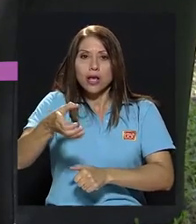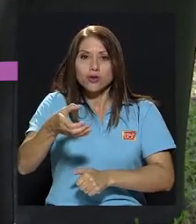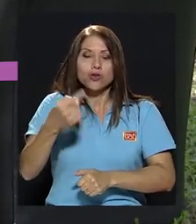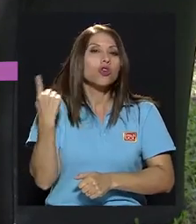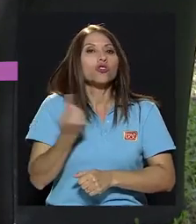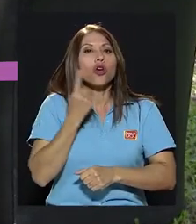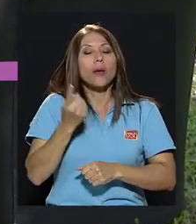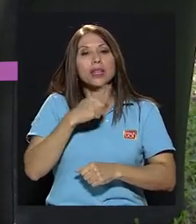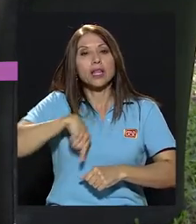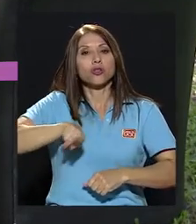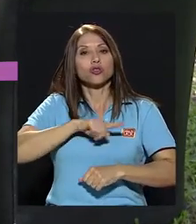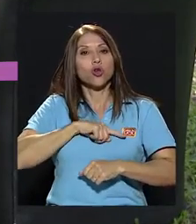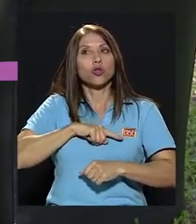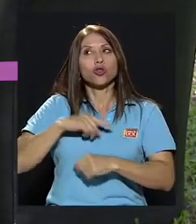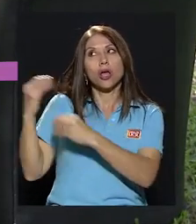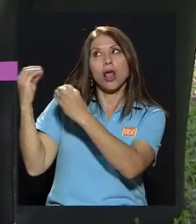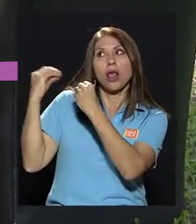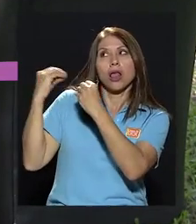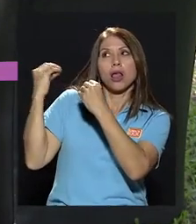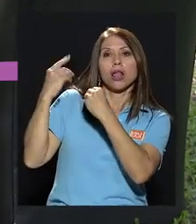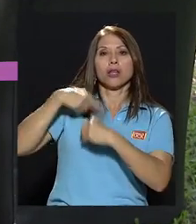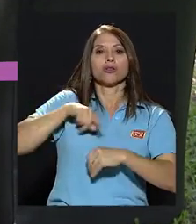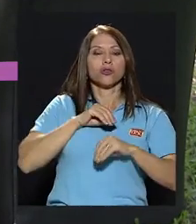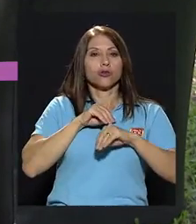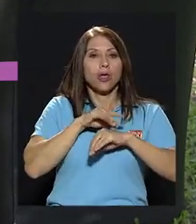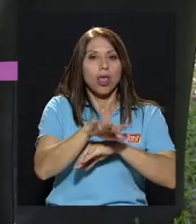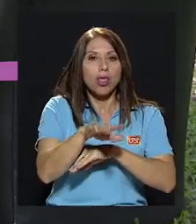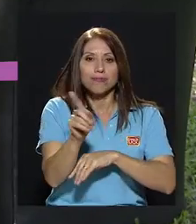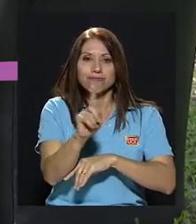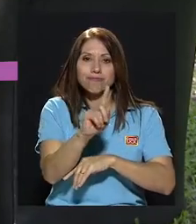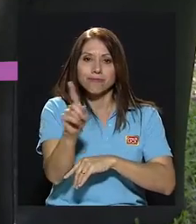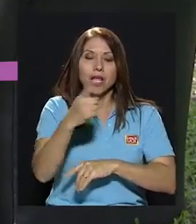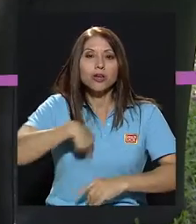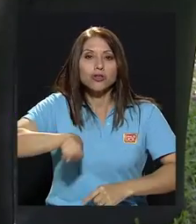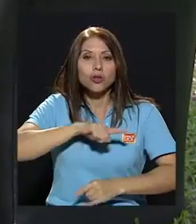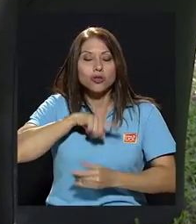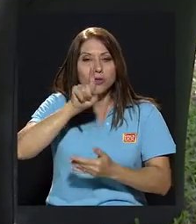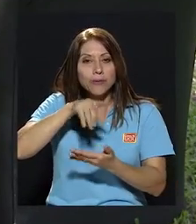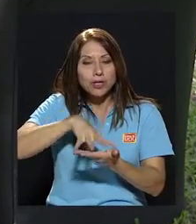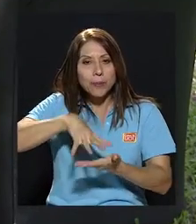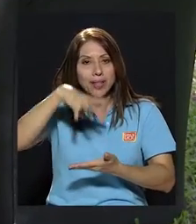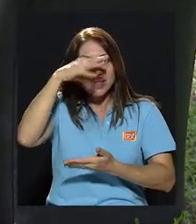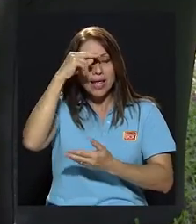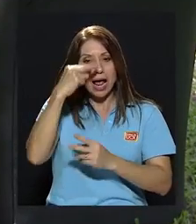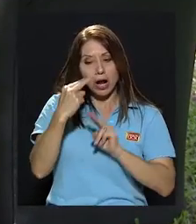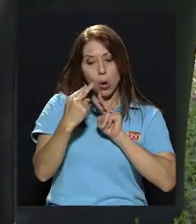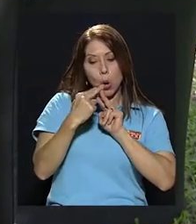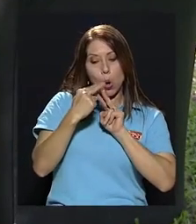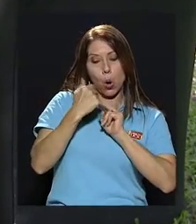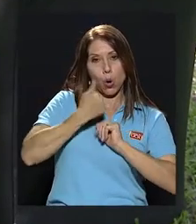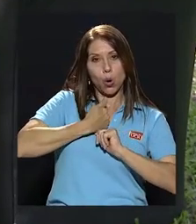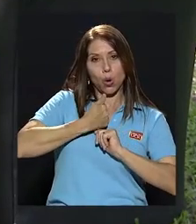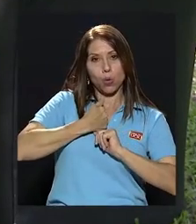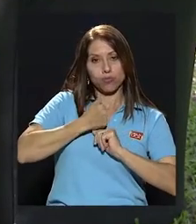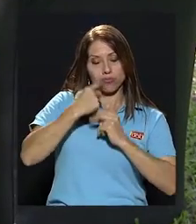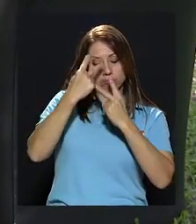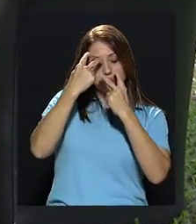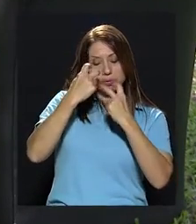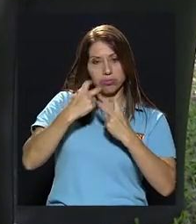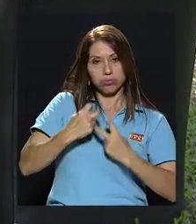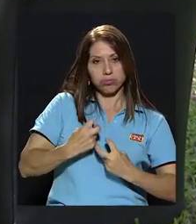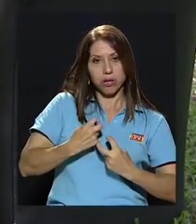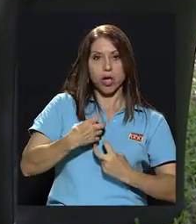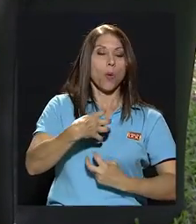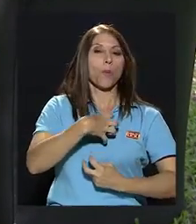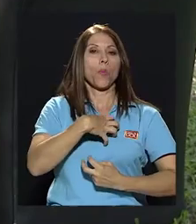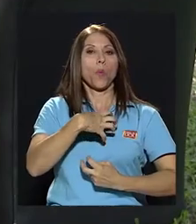reproductores de algo que nos enseñan. Nosotros tenemos que aprender a conocernos nosotros mismos desde lo que es